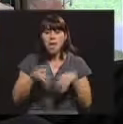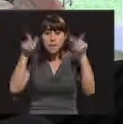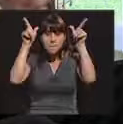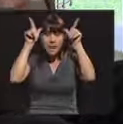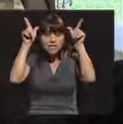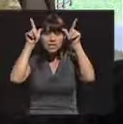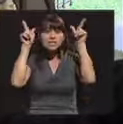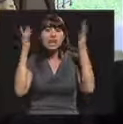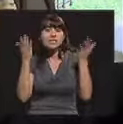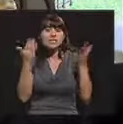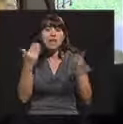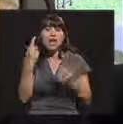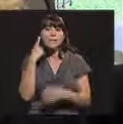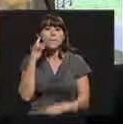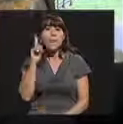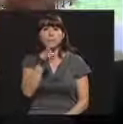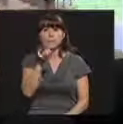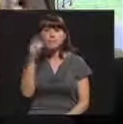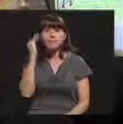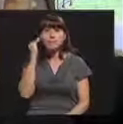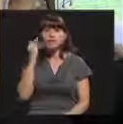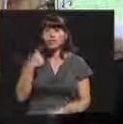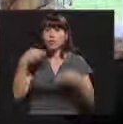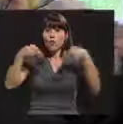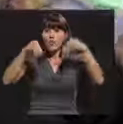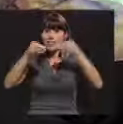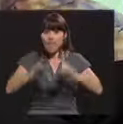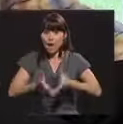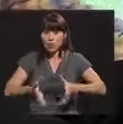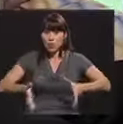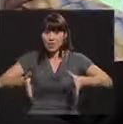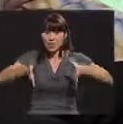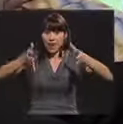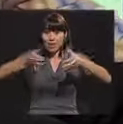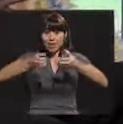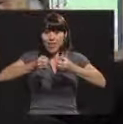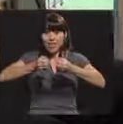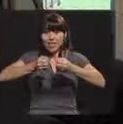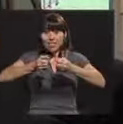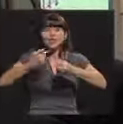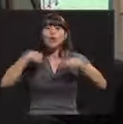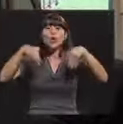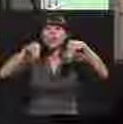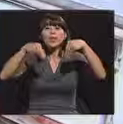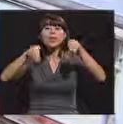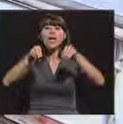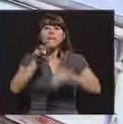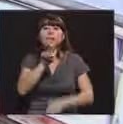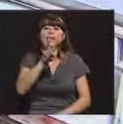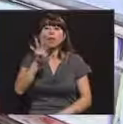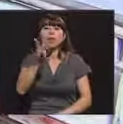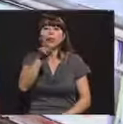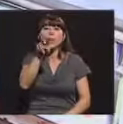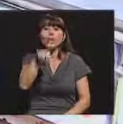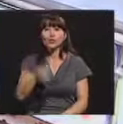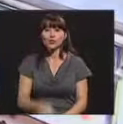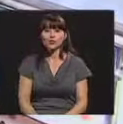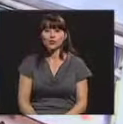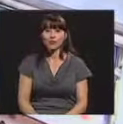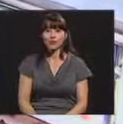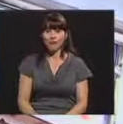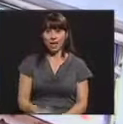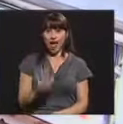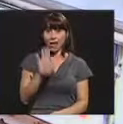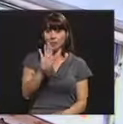Unas vaquillas para carcule que yo vendía un tarro de leche, un 60 de leche. En 24 pesos. A sus